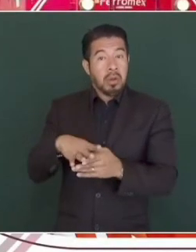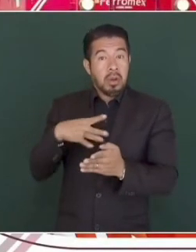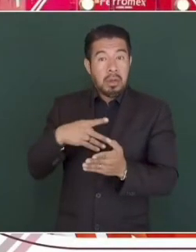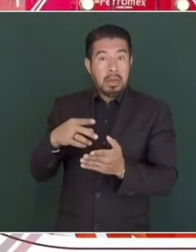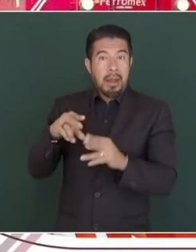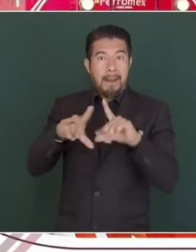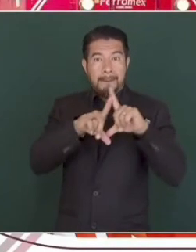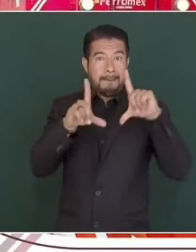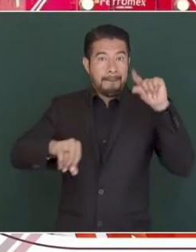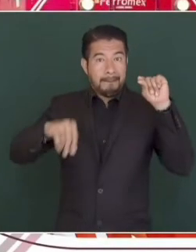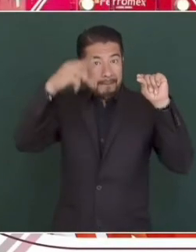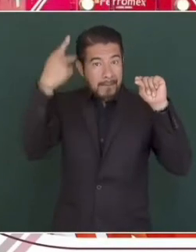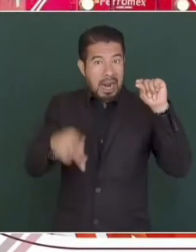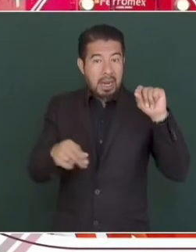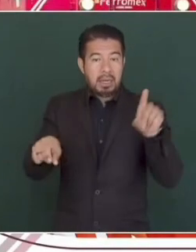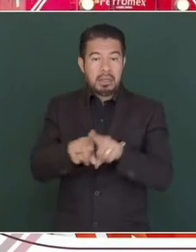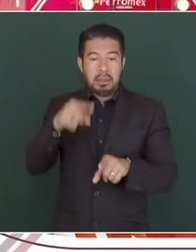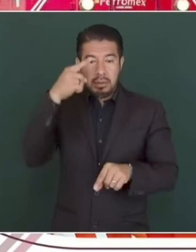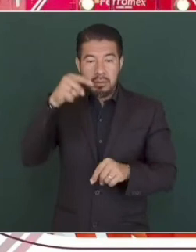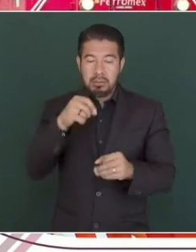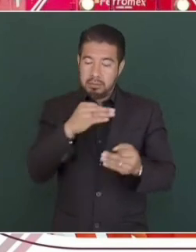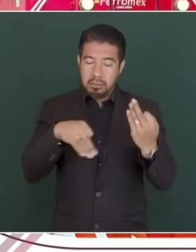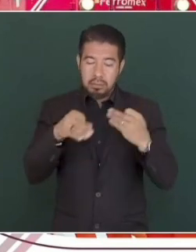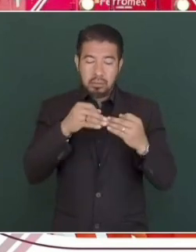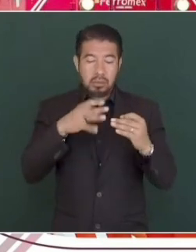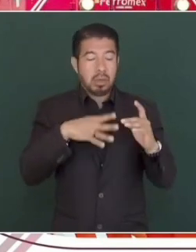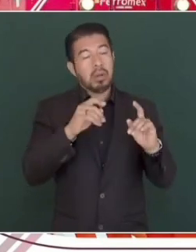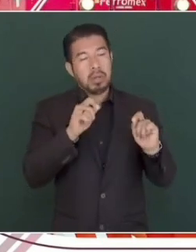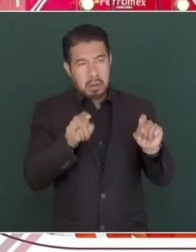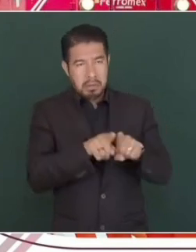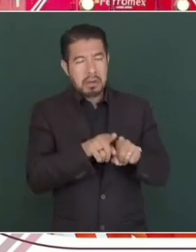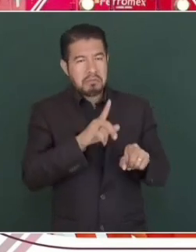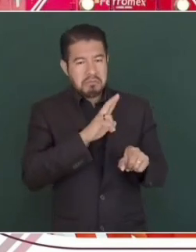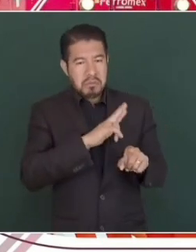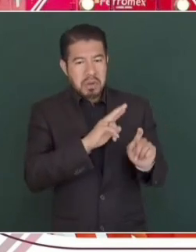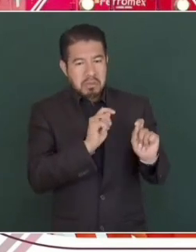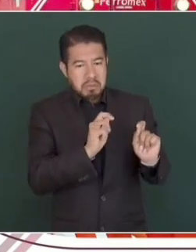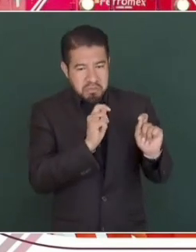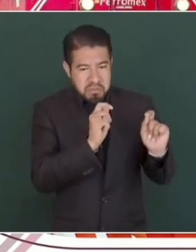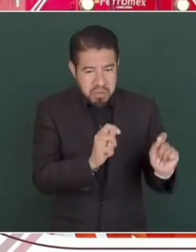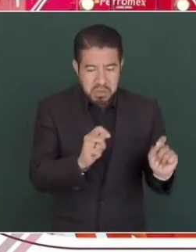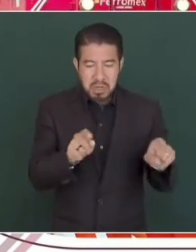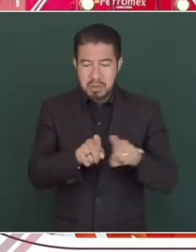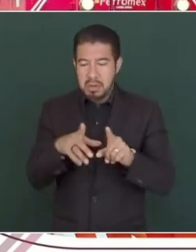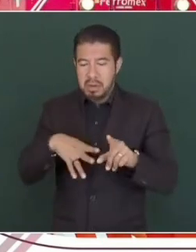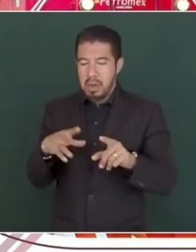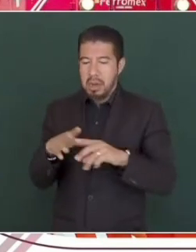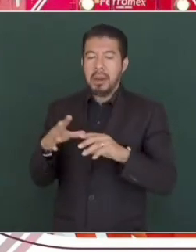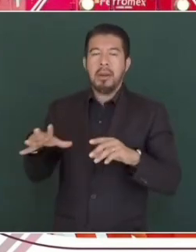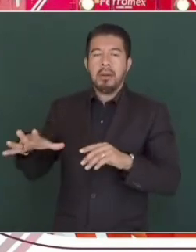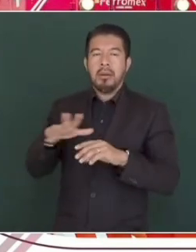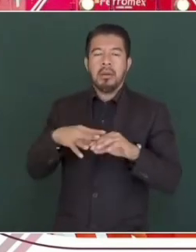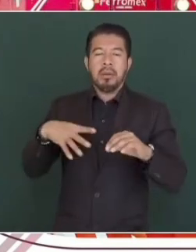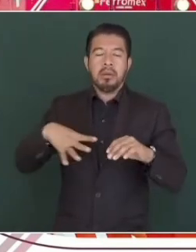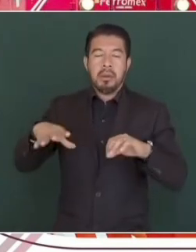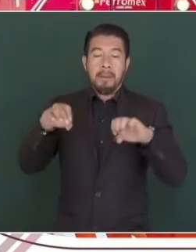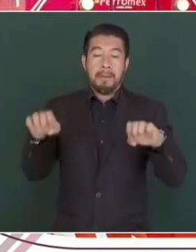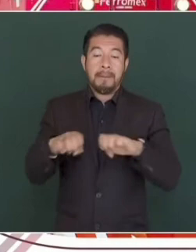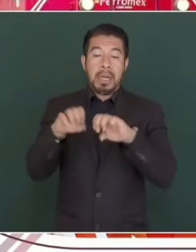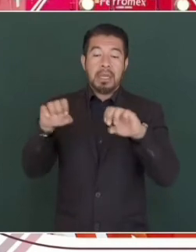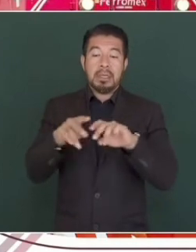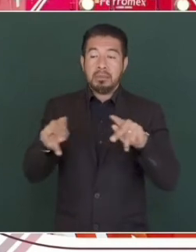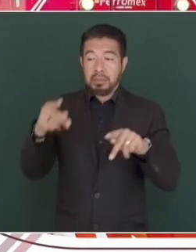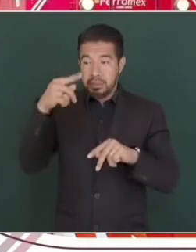otorgar concesiones a empresas privadas o asignaciones a empresas públicas para llevar a cabo el impulso e implementación del servicio de